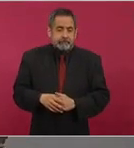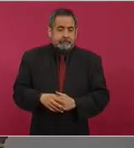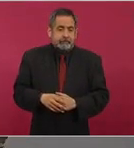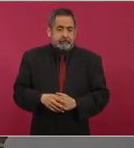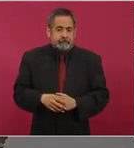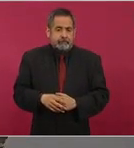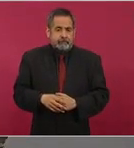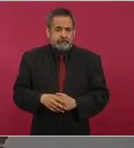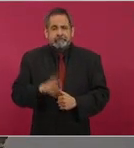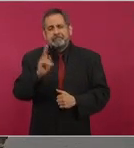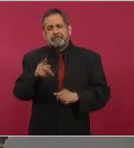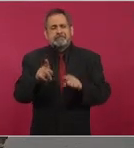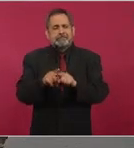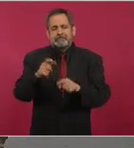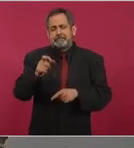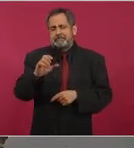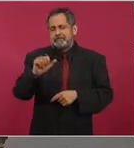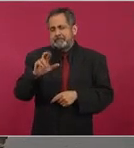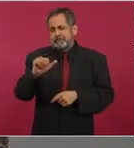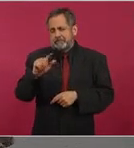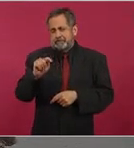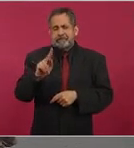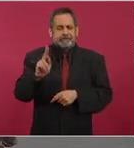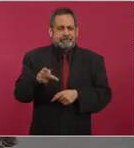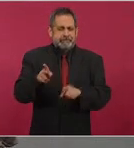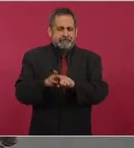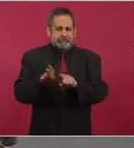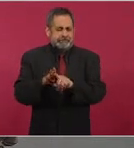¿Cómo Xcaret? Pues para que me entiendan.